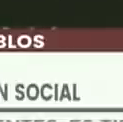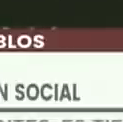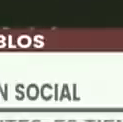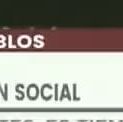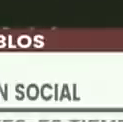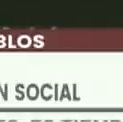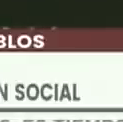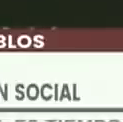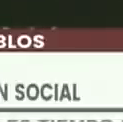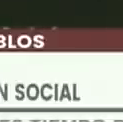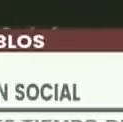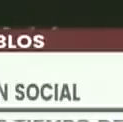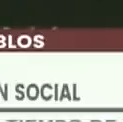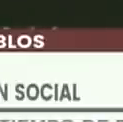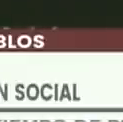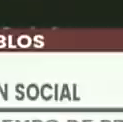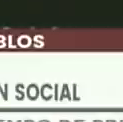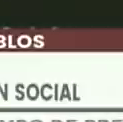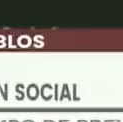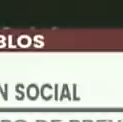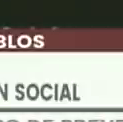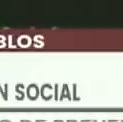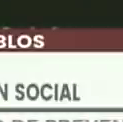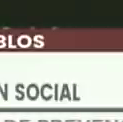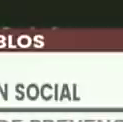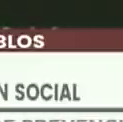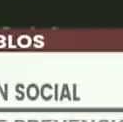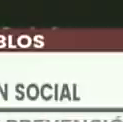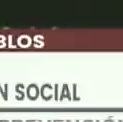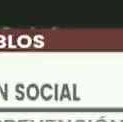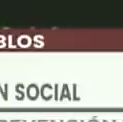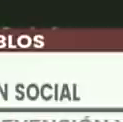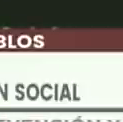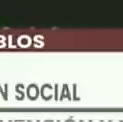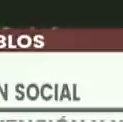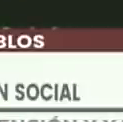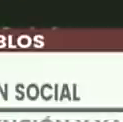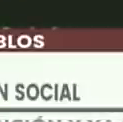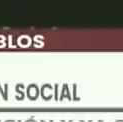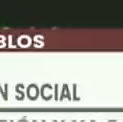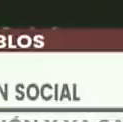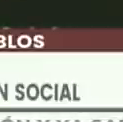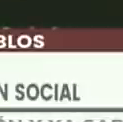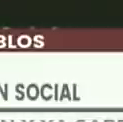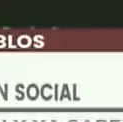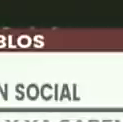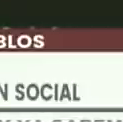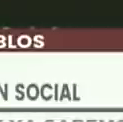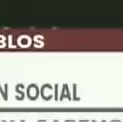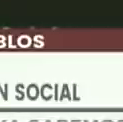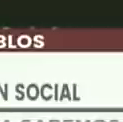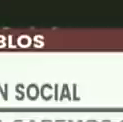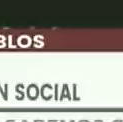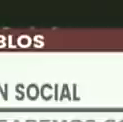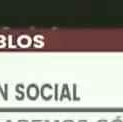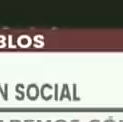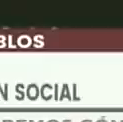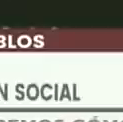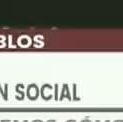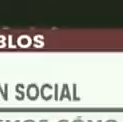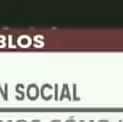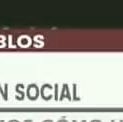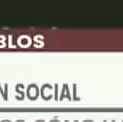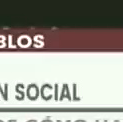Es imposible avanzar en una revolución sin la formación profunda